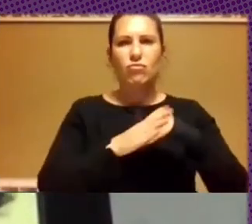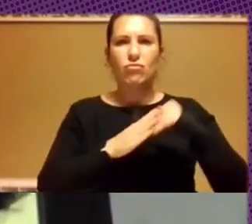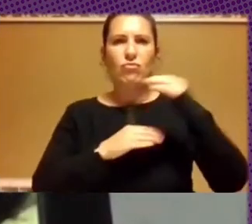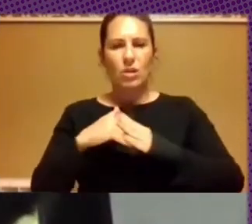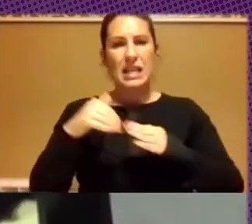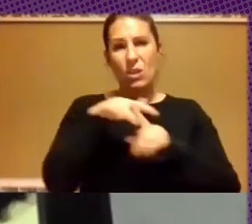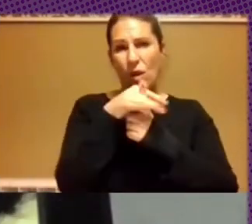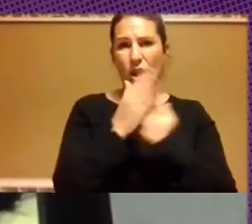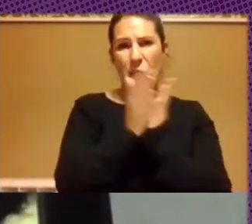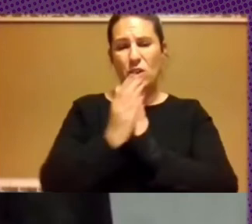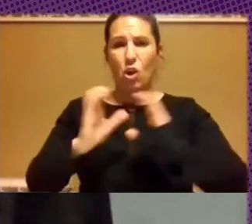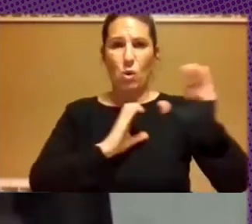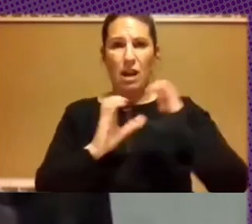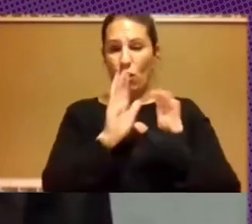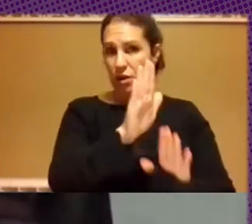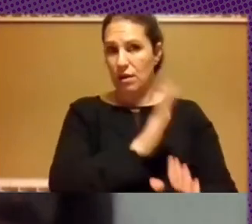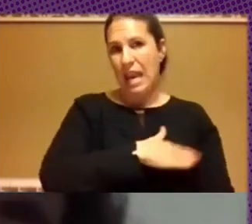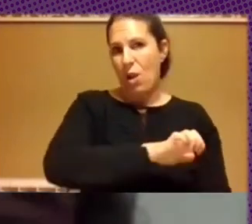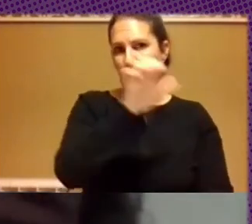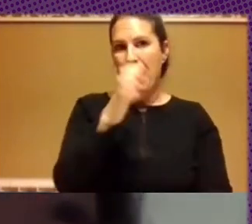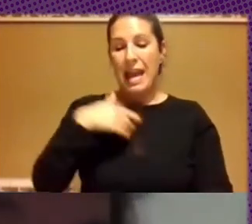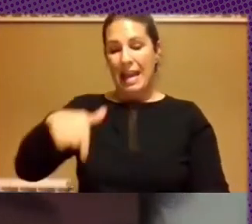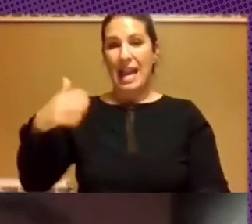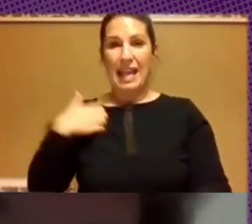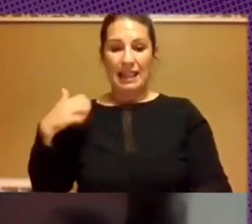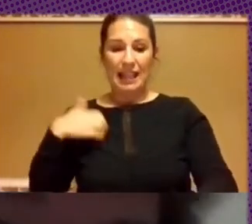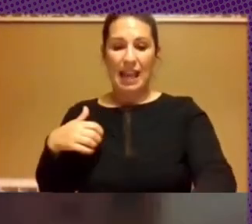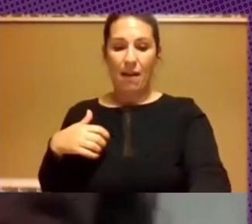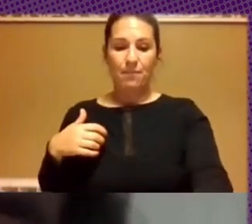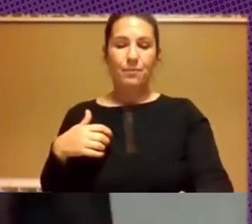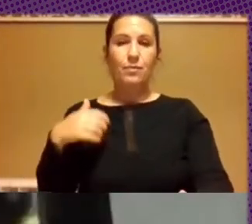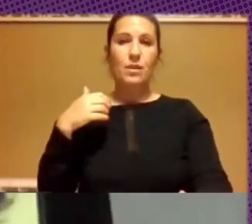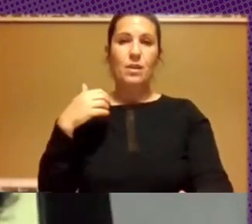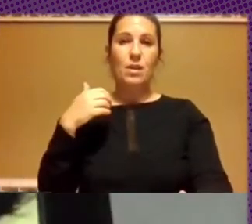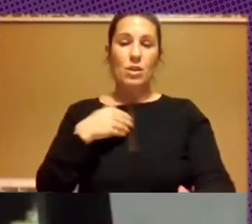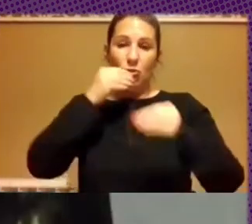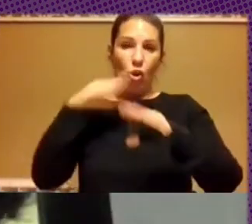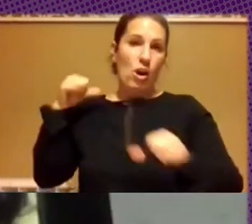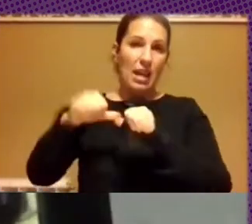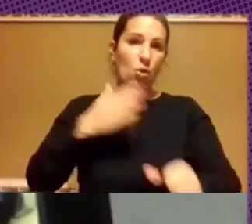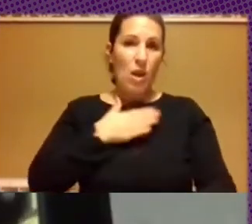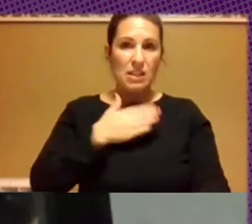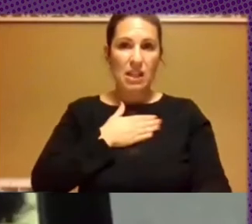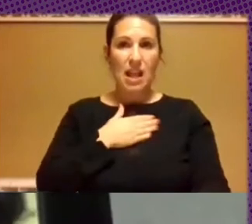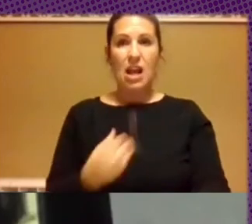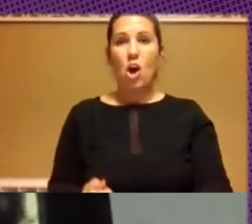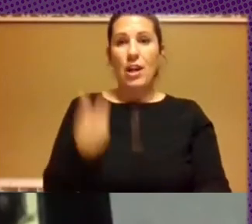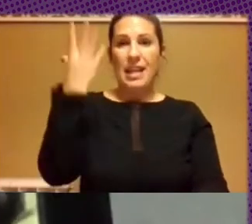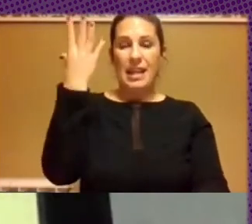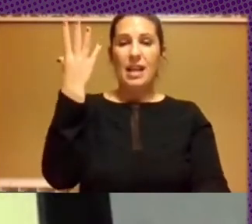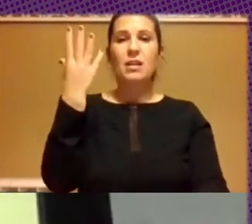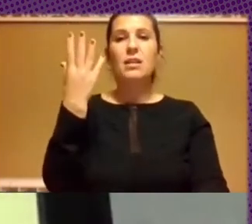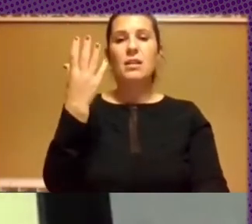mediáticos. En la Argentina, y como esto está situado en nuestra perspectiva histórica, el origen, el punto de